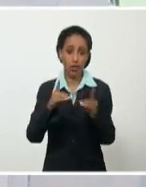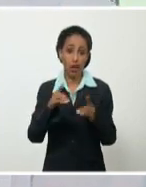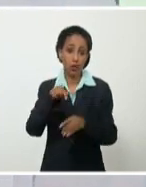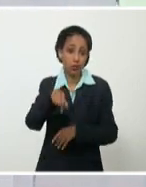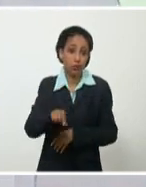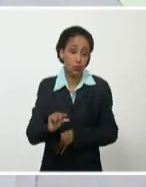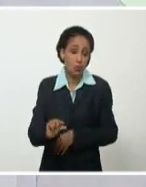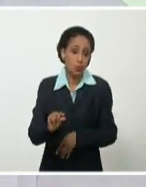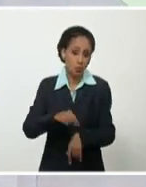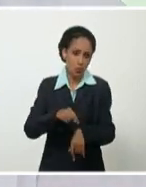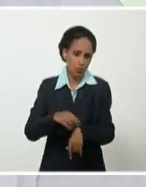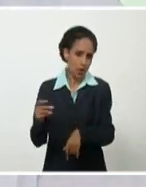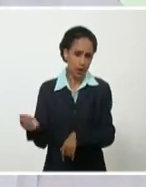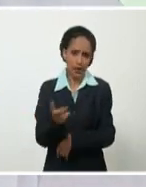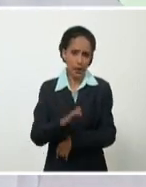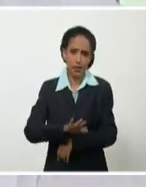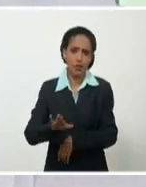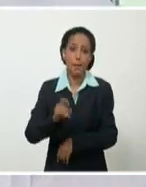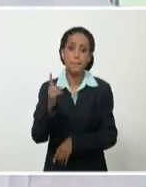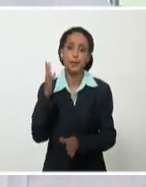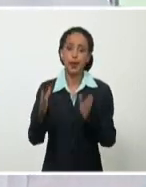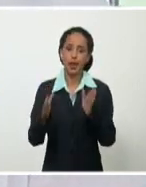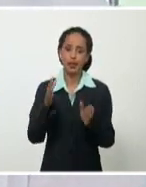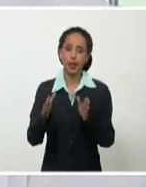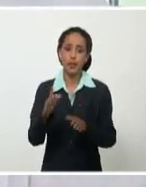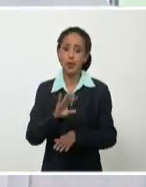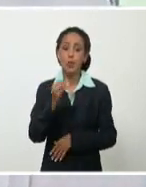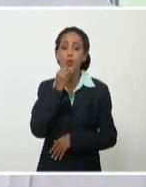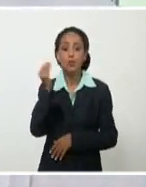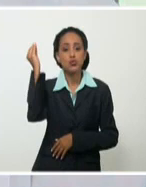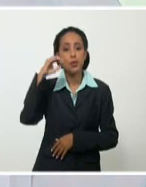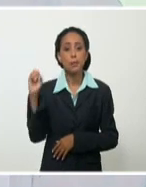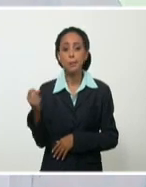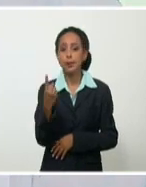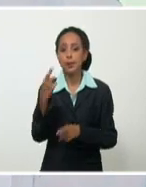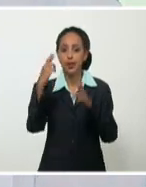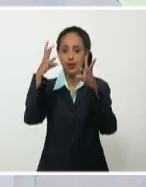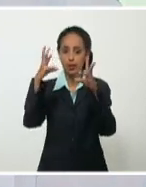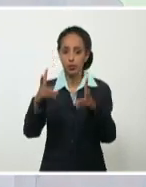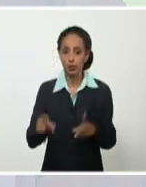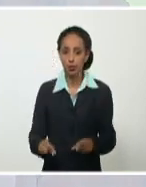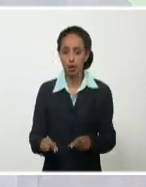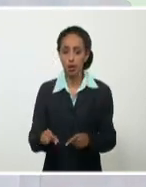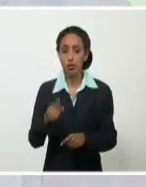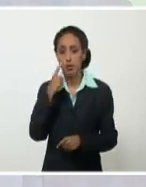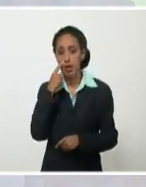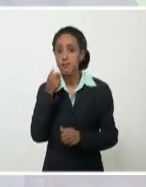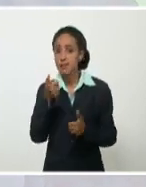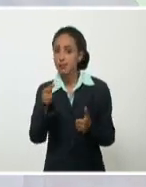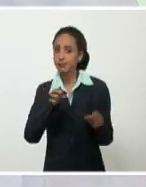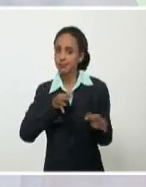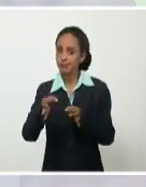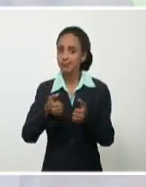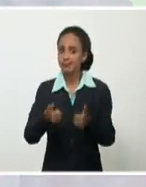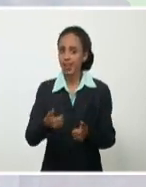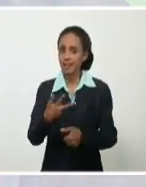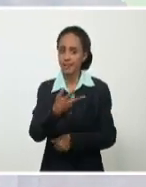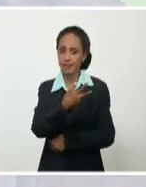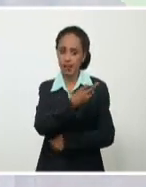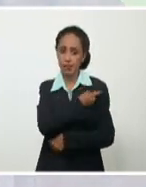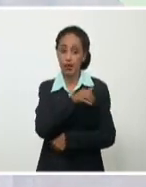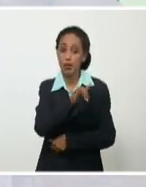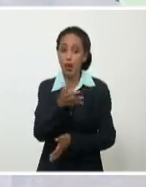muy pronto, tendremos el primer corte, podremos saber ya el primer resultado de eficacia de las vacunas. También hemos